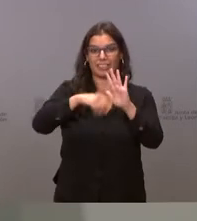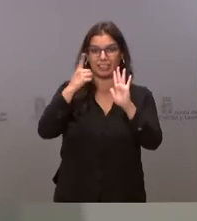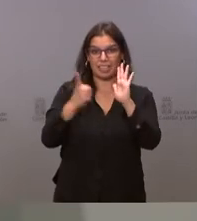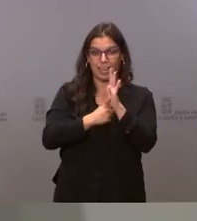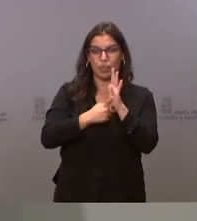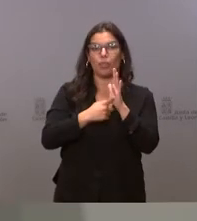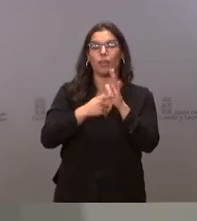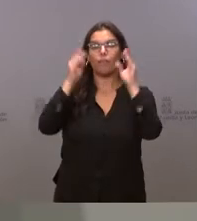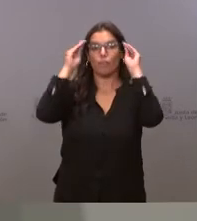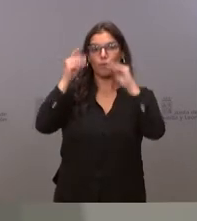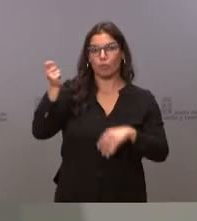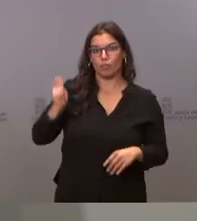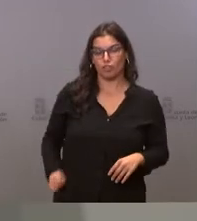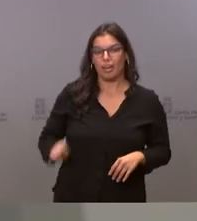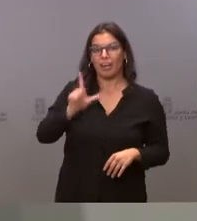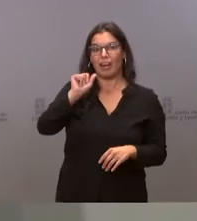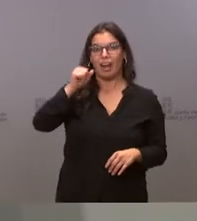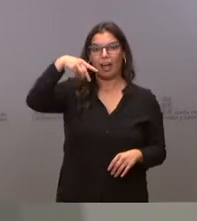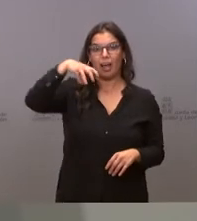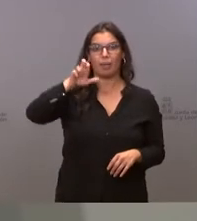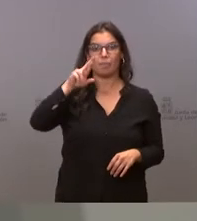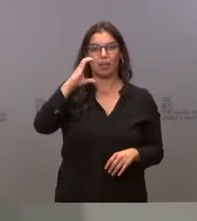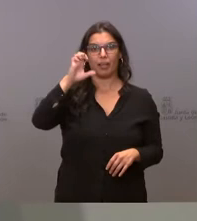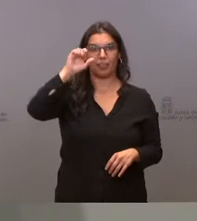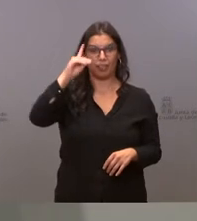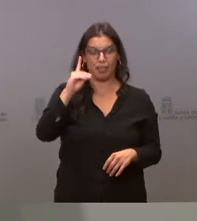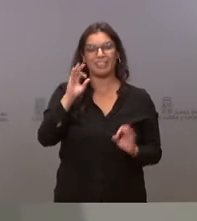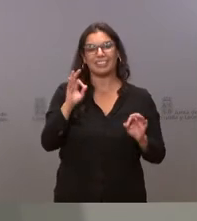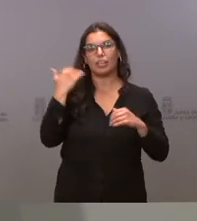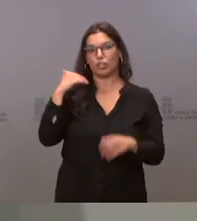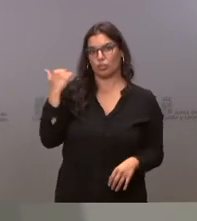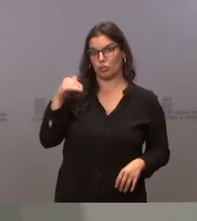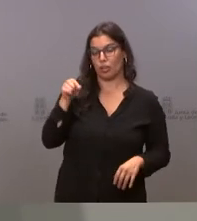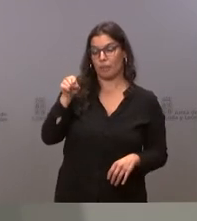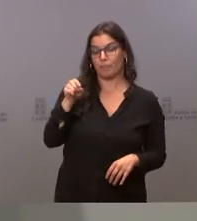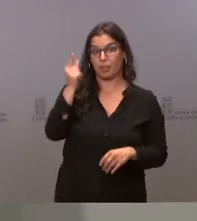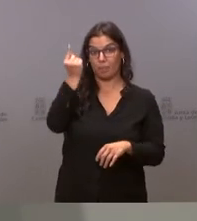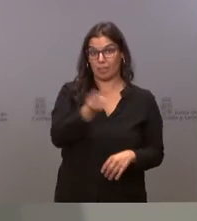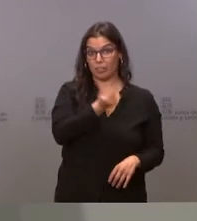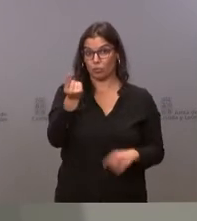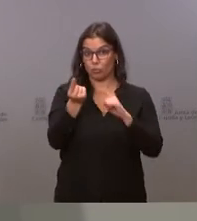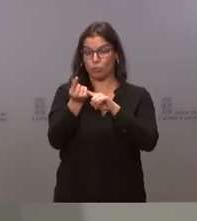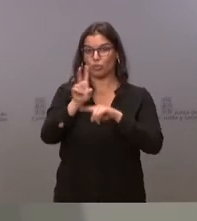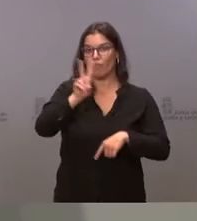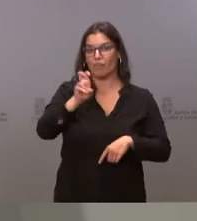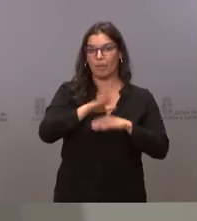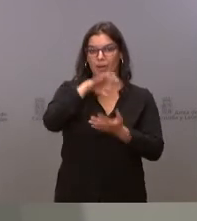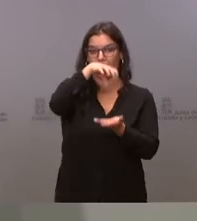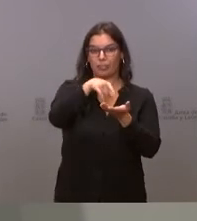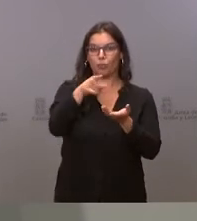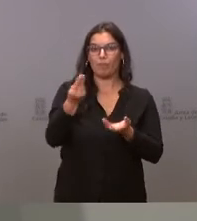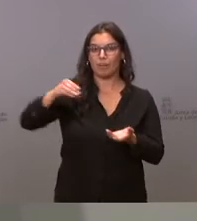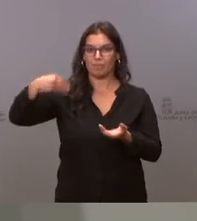Merced de Soria. Este presupuesto de 419.800 va a permitir dotar al centro de las aulas